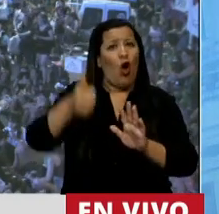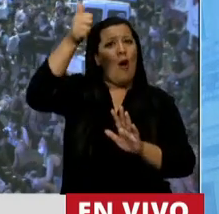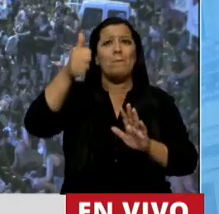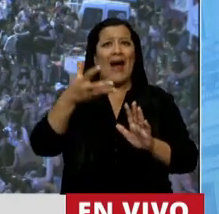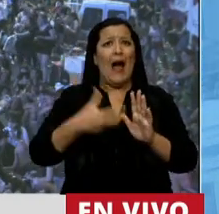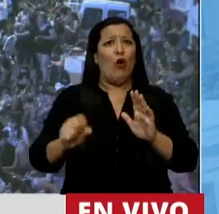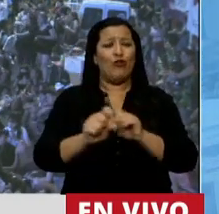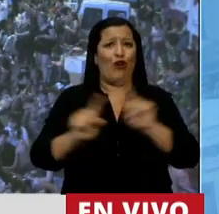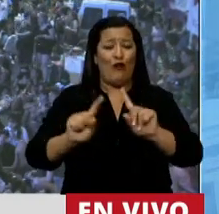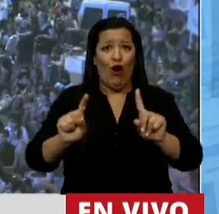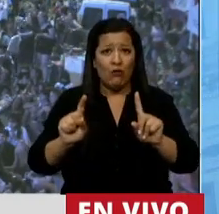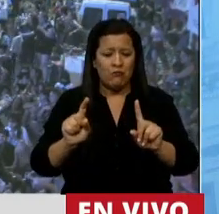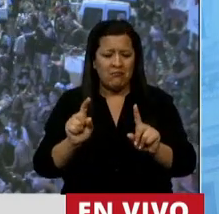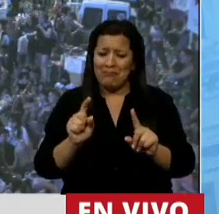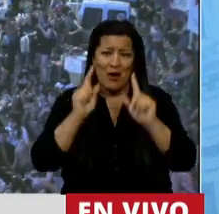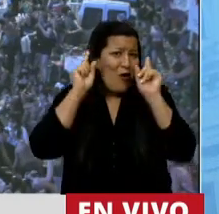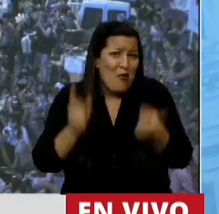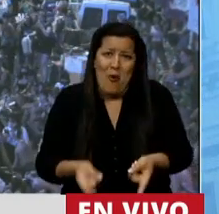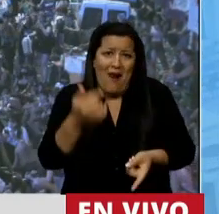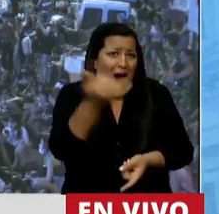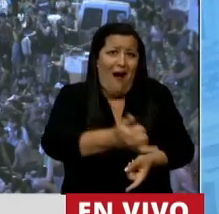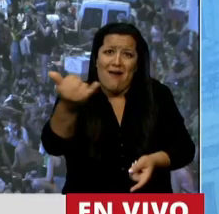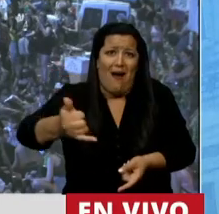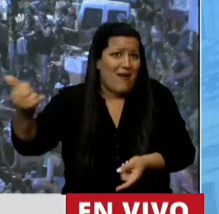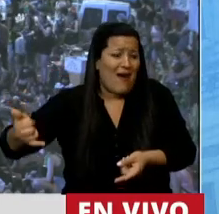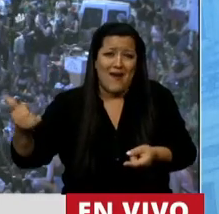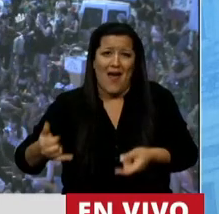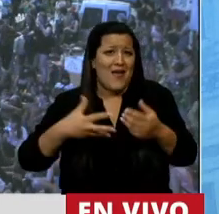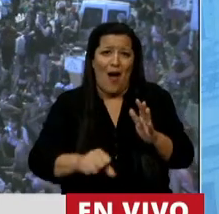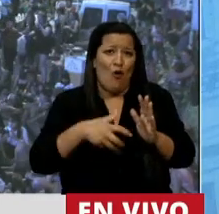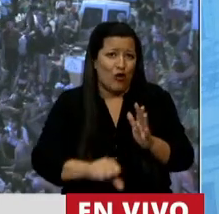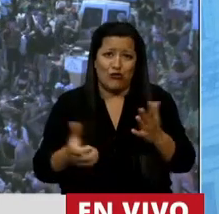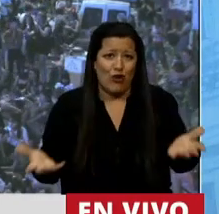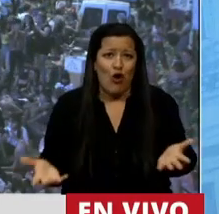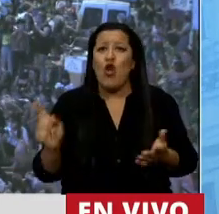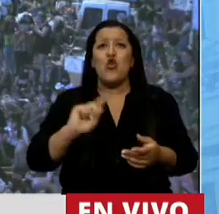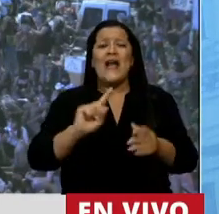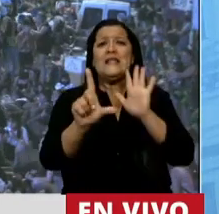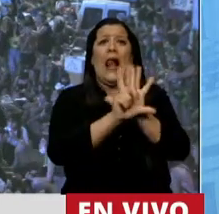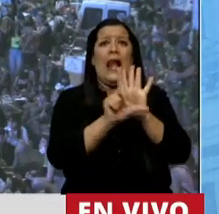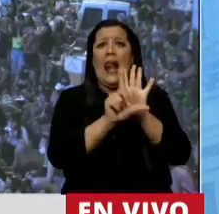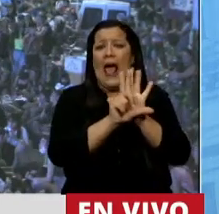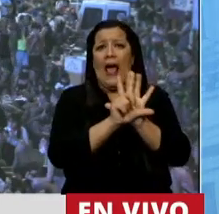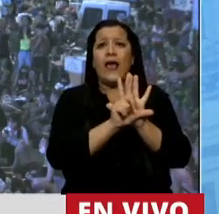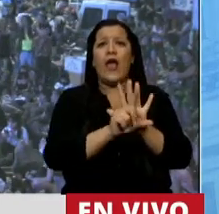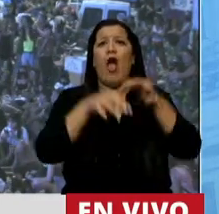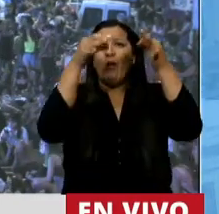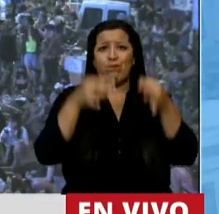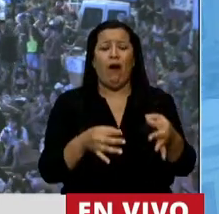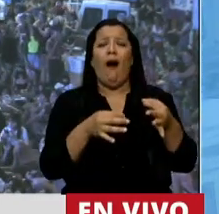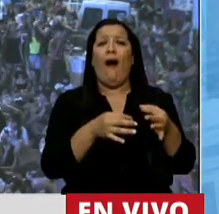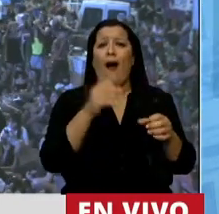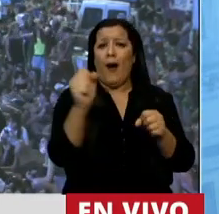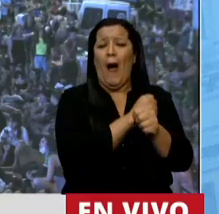ocurran, pero no, siguen existiendo. No hay una ley que pueda impedir que los abortos existan.